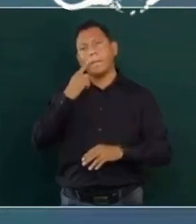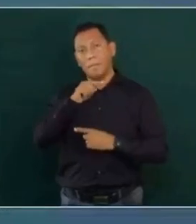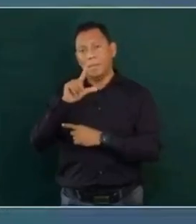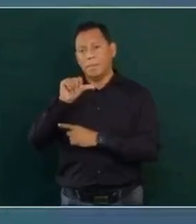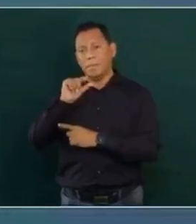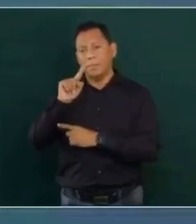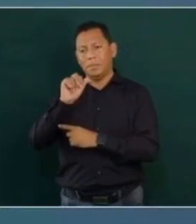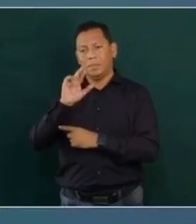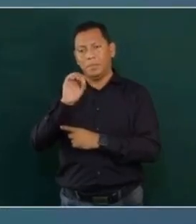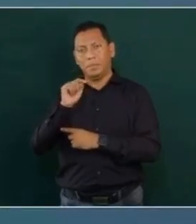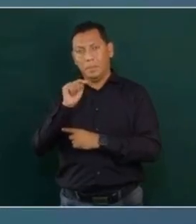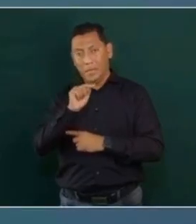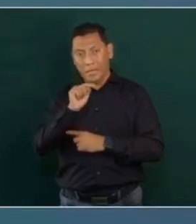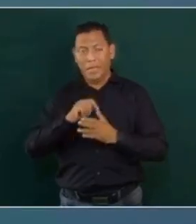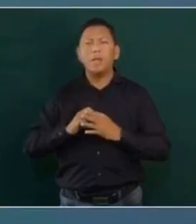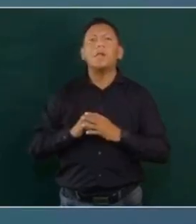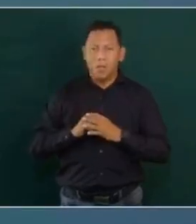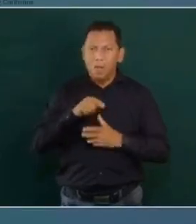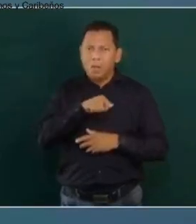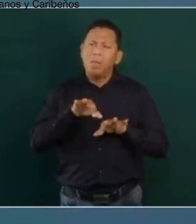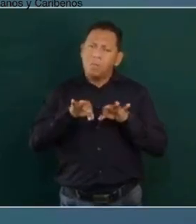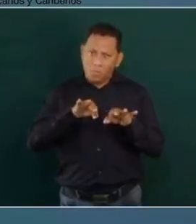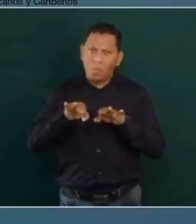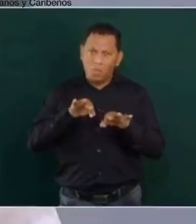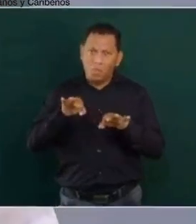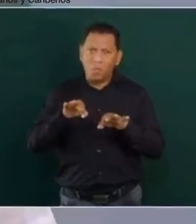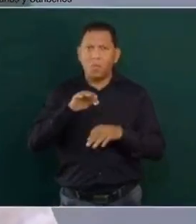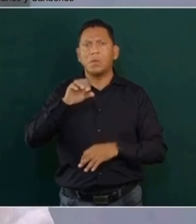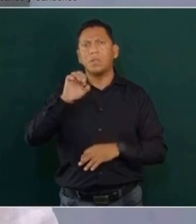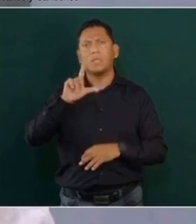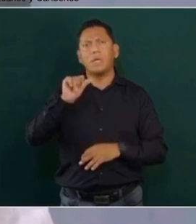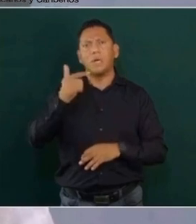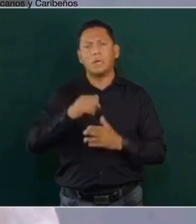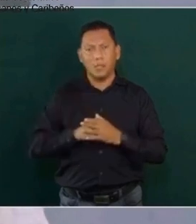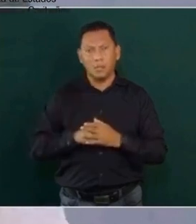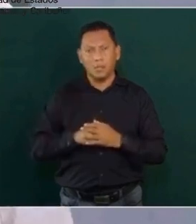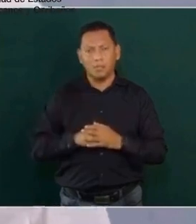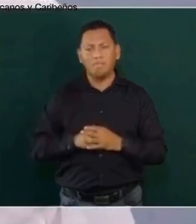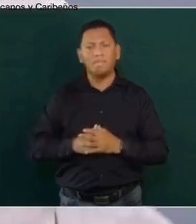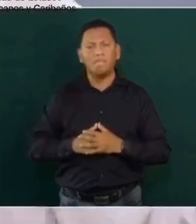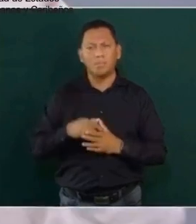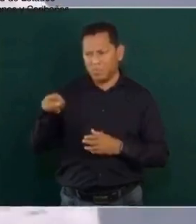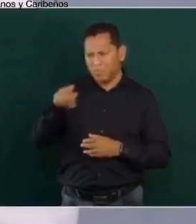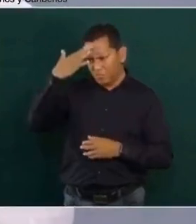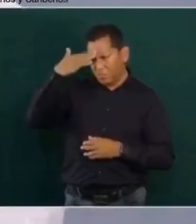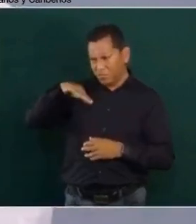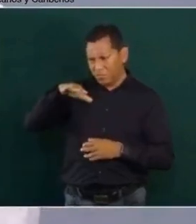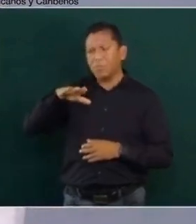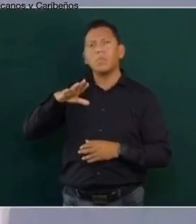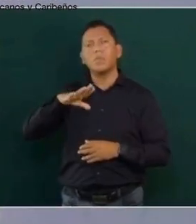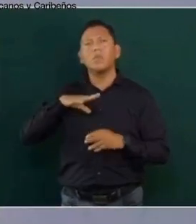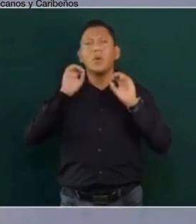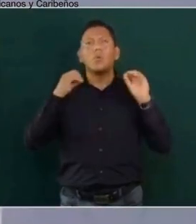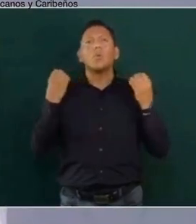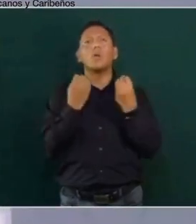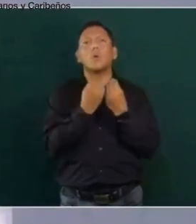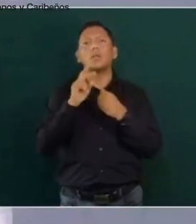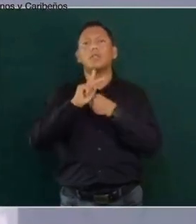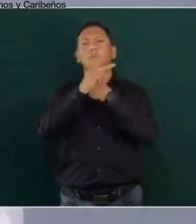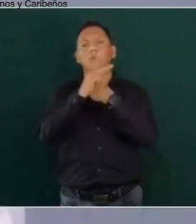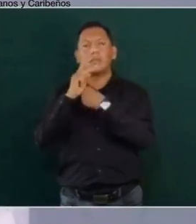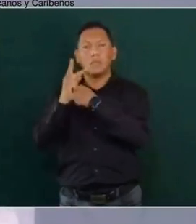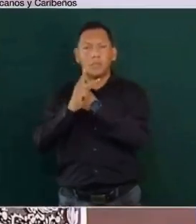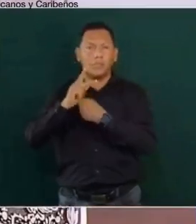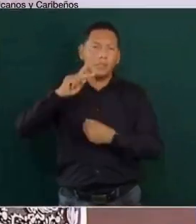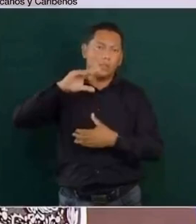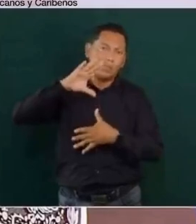Lázaro va a trabajar en la CELACA. Ustedes saben que existe una organización de países de